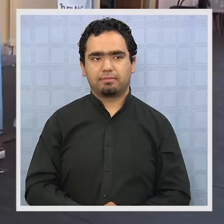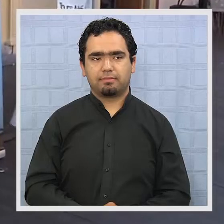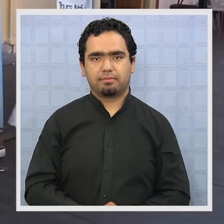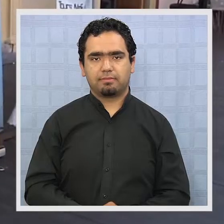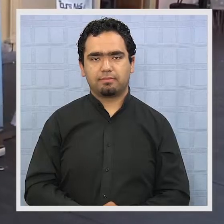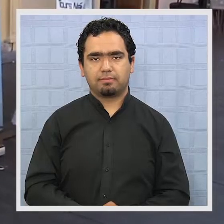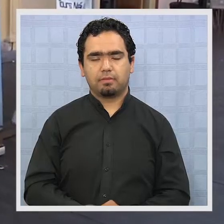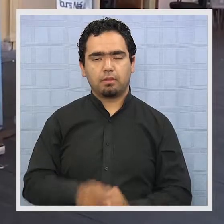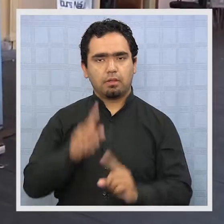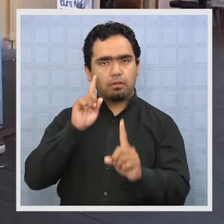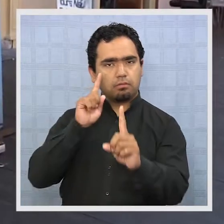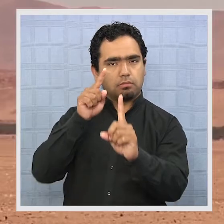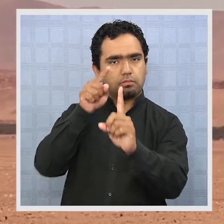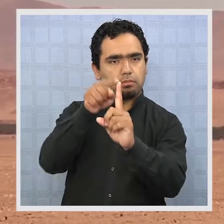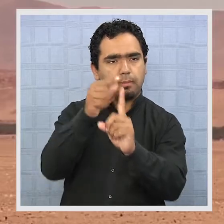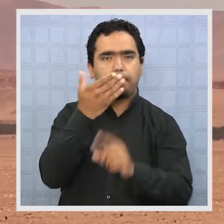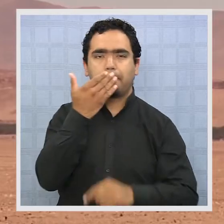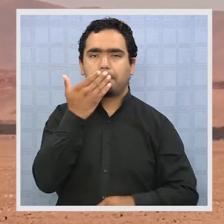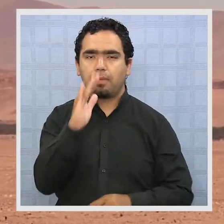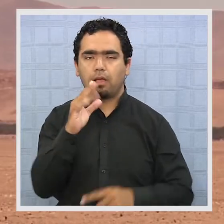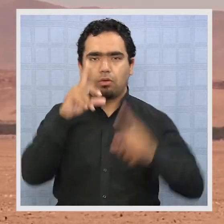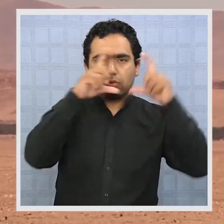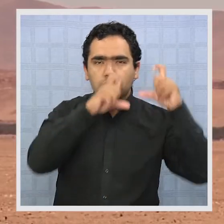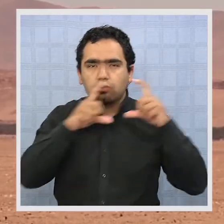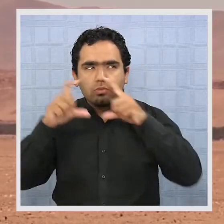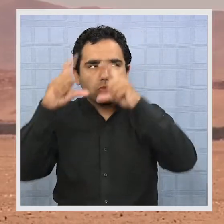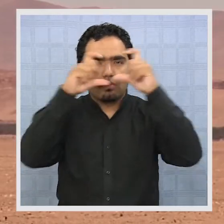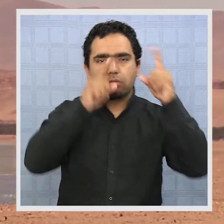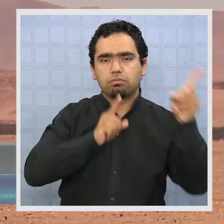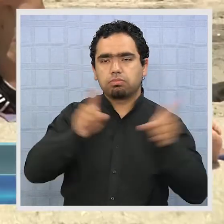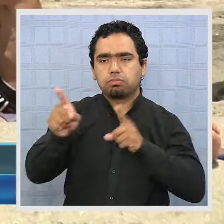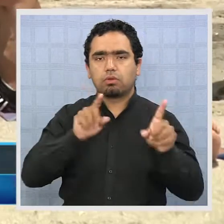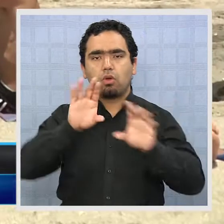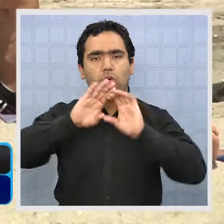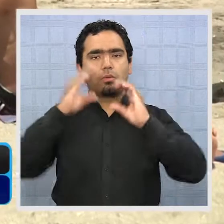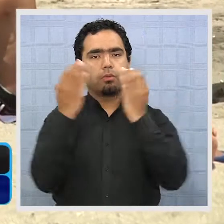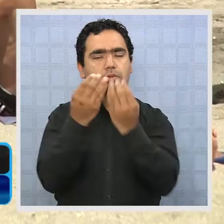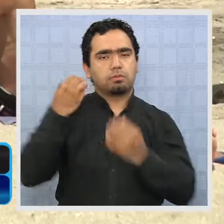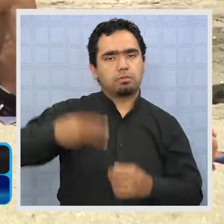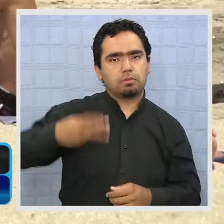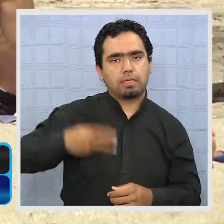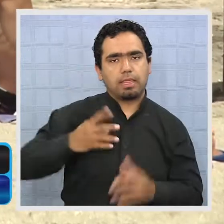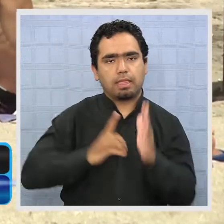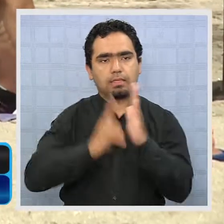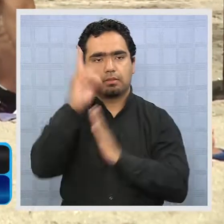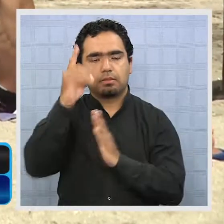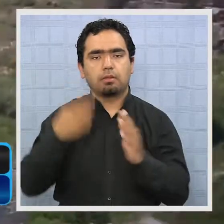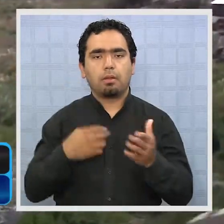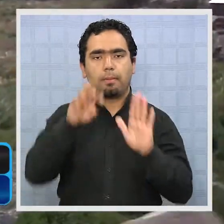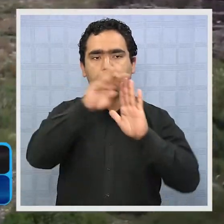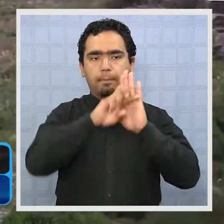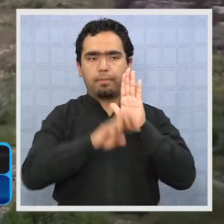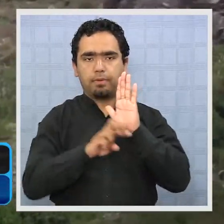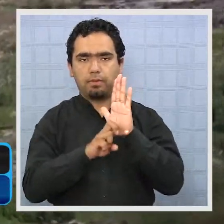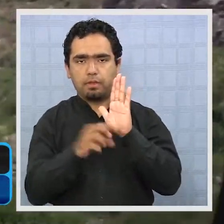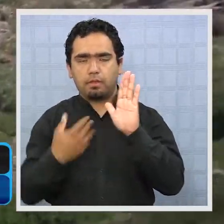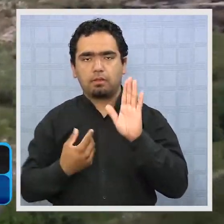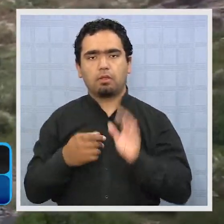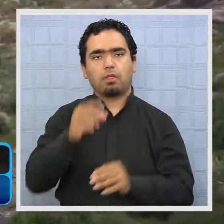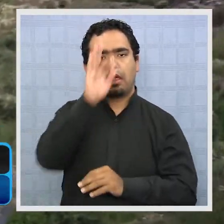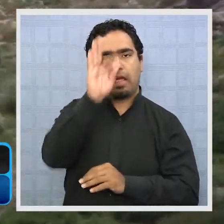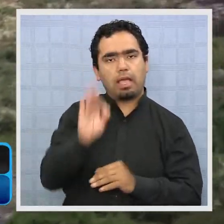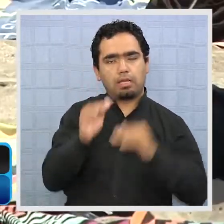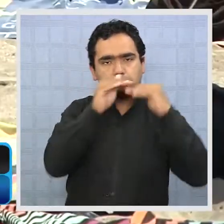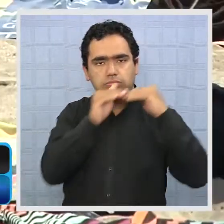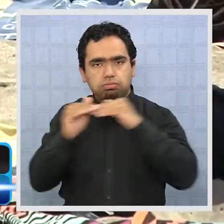Con el objetivo de mejorar el servicio turístico, la Corporación Regional de Desarrollo presentó el proyecto de estandarización de los operadores de turismo